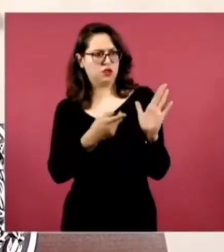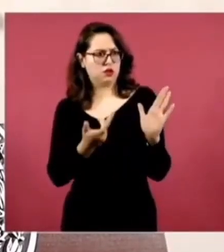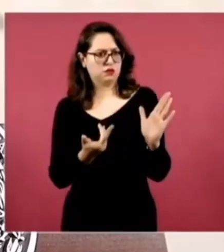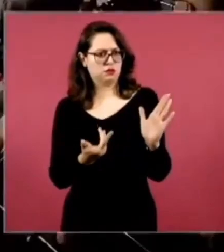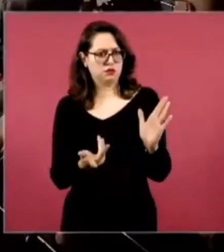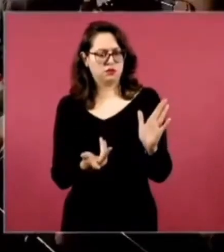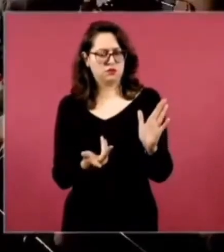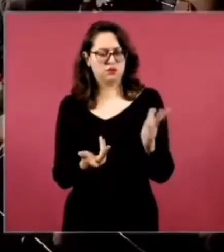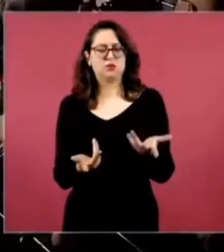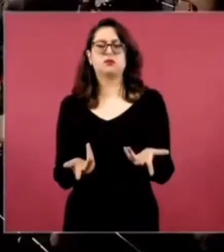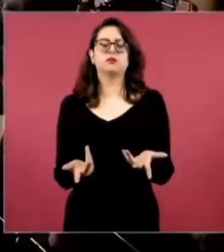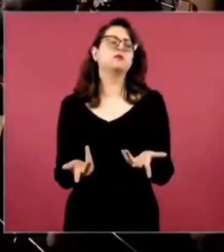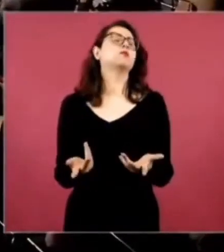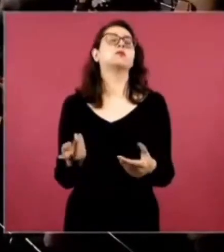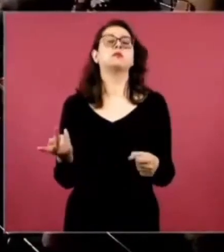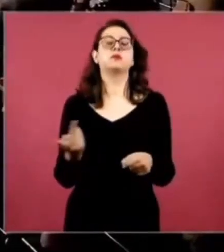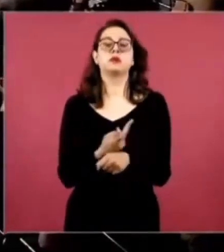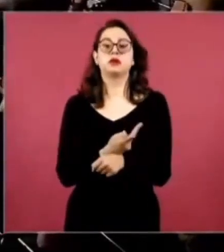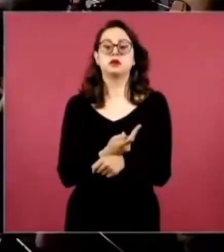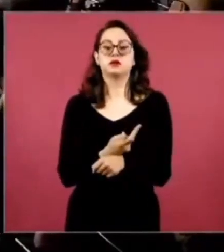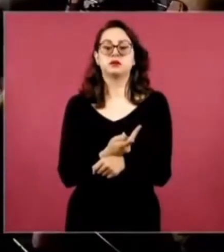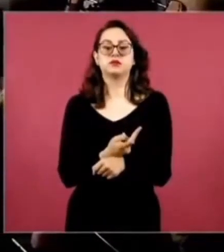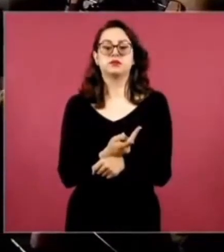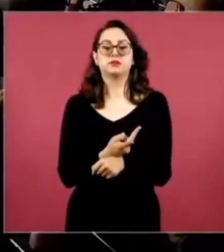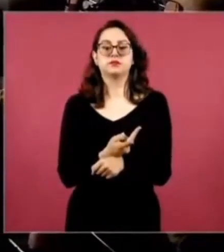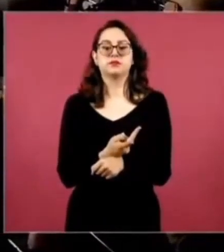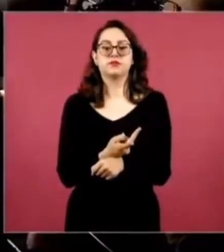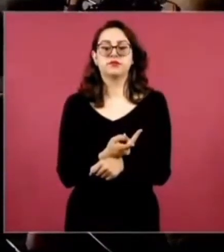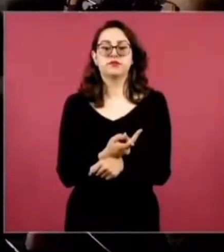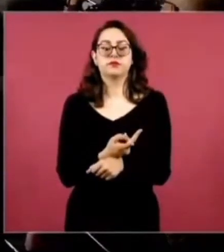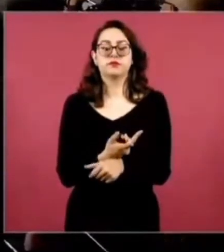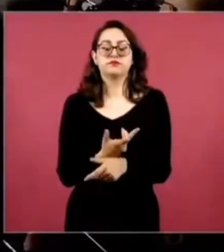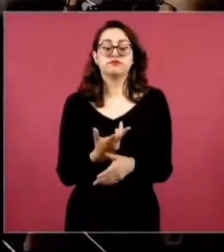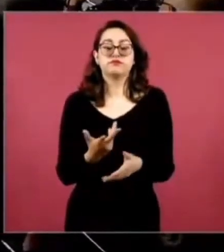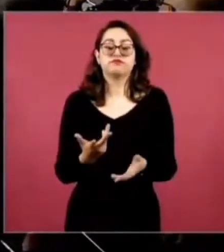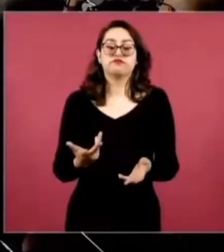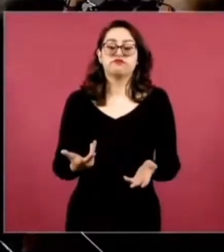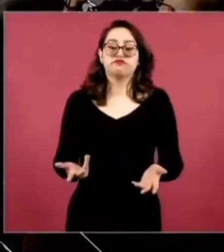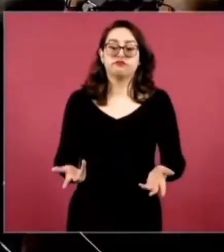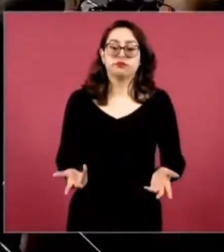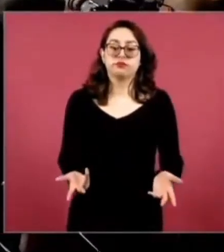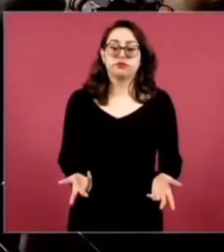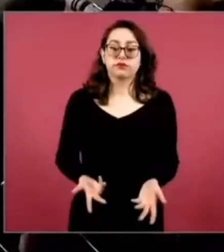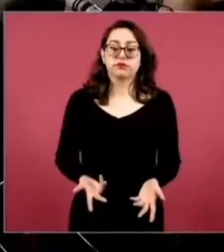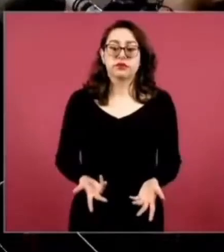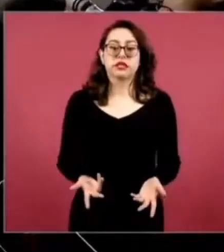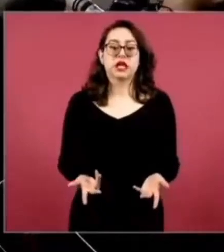Porque pues no todos tienen